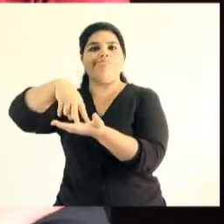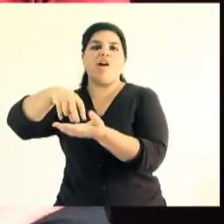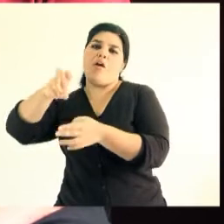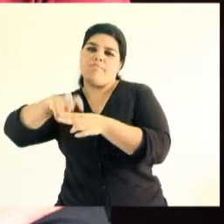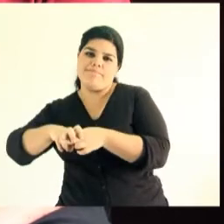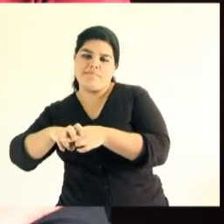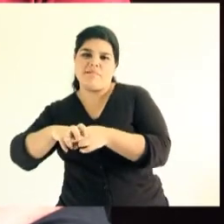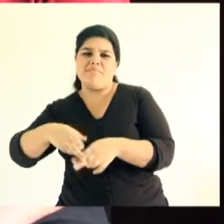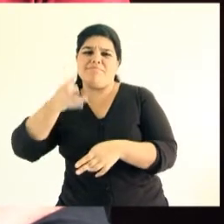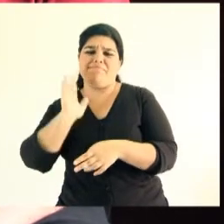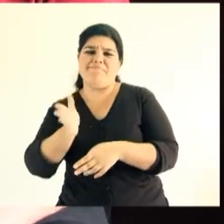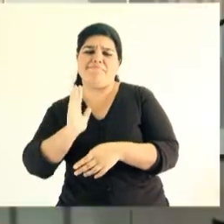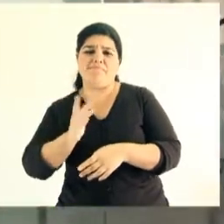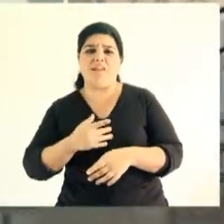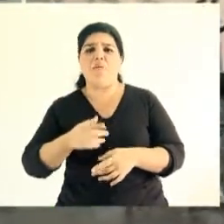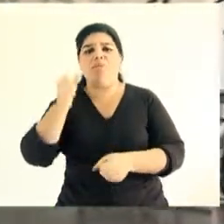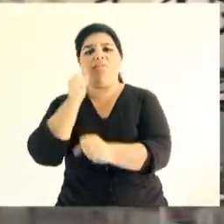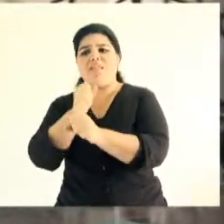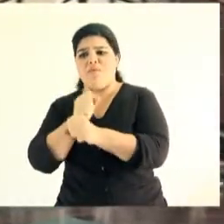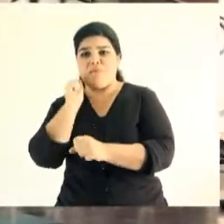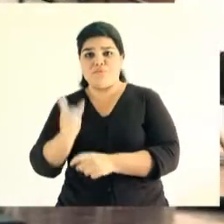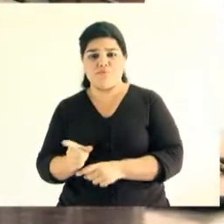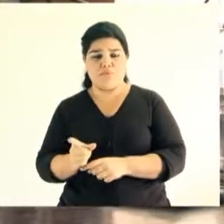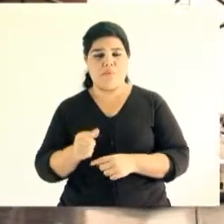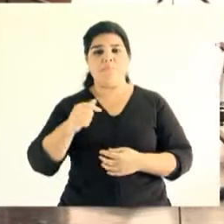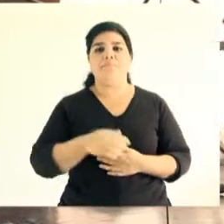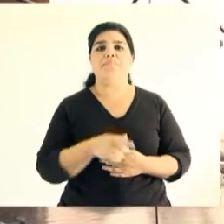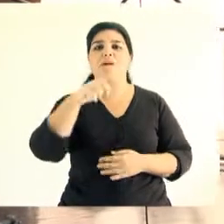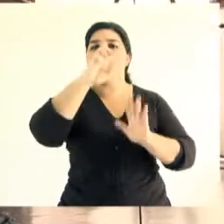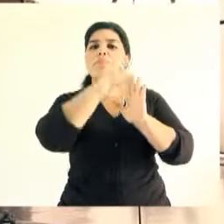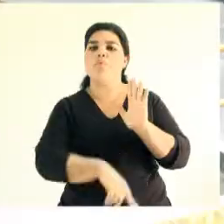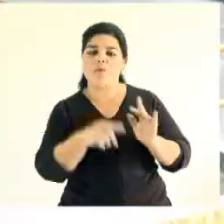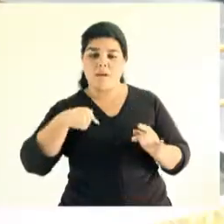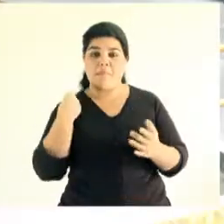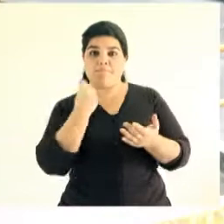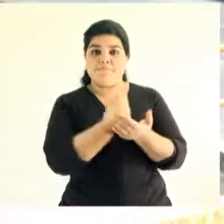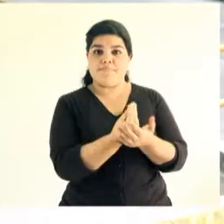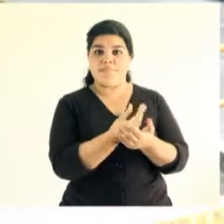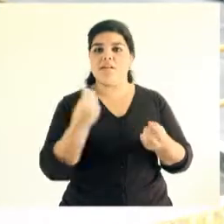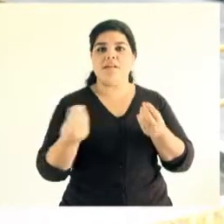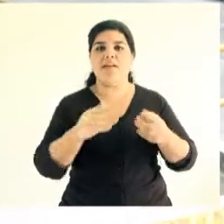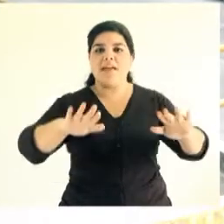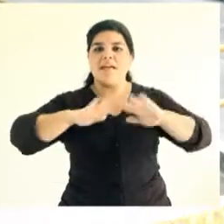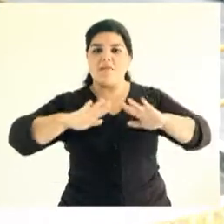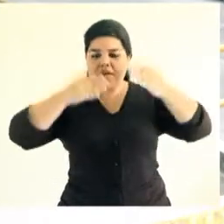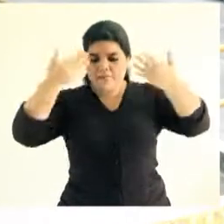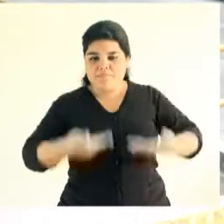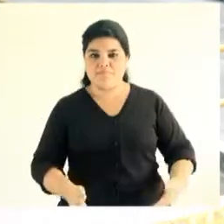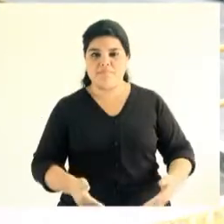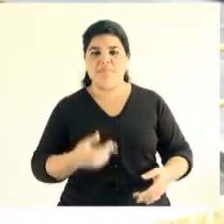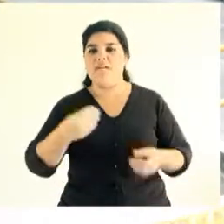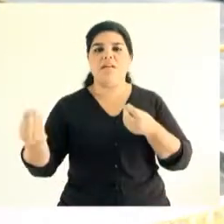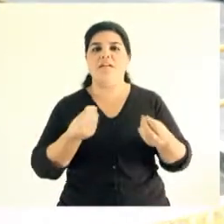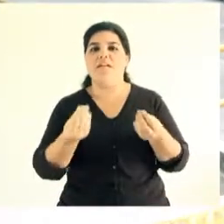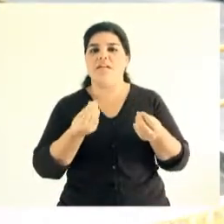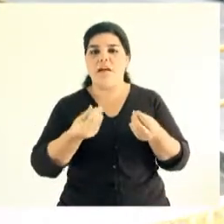paradas o sentadas por el desempeño laboral. Uno de los programas en el cual estoy formando parte es el de gimnasia integral que